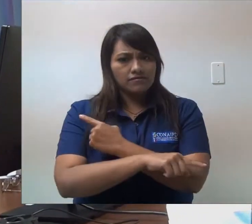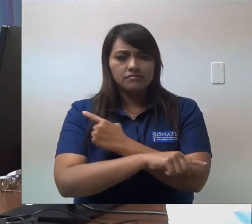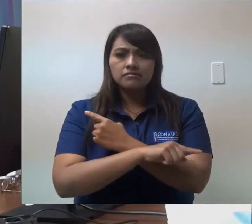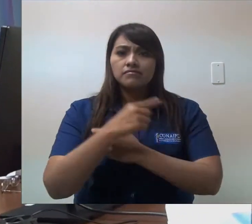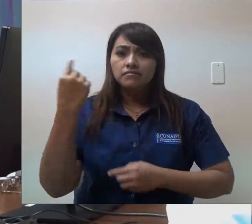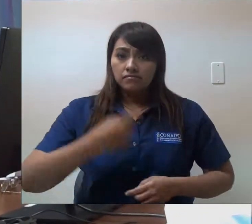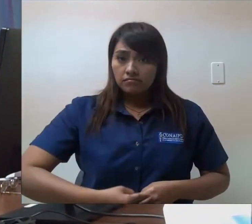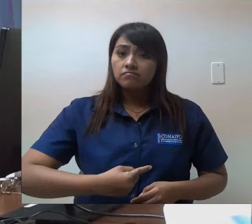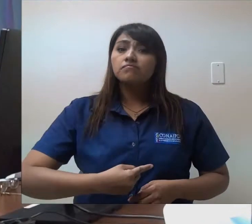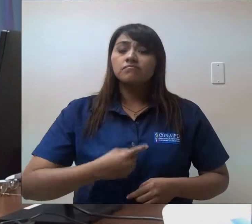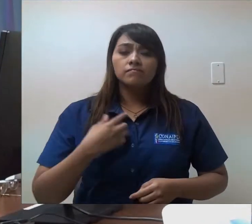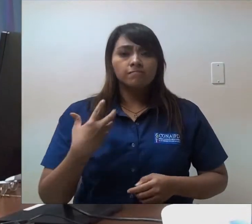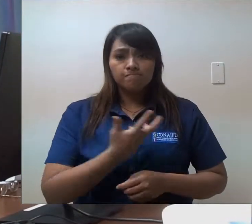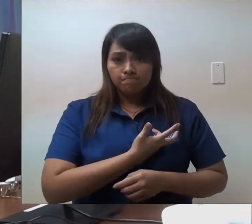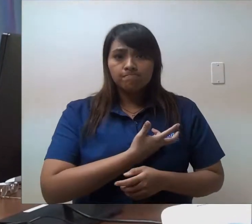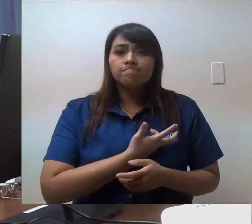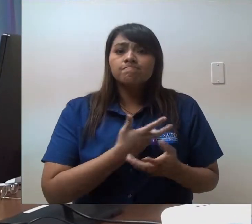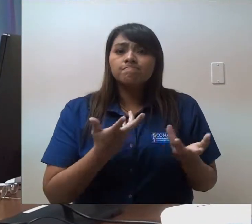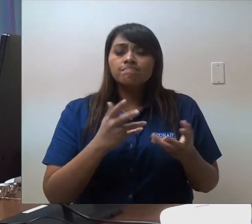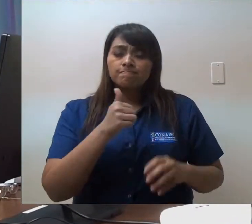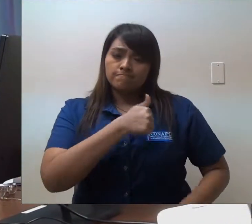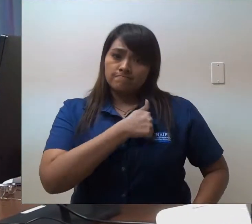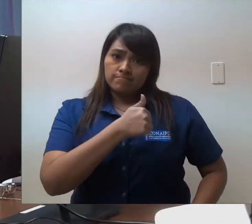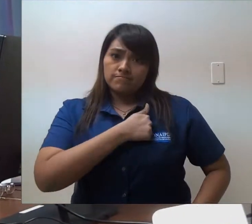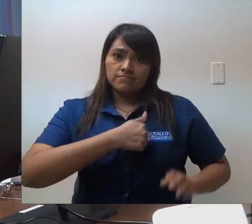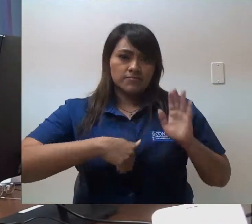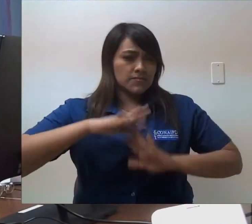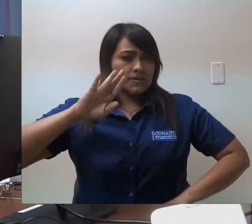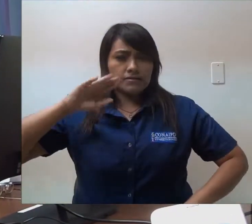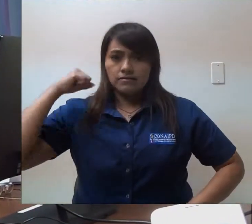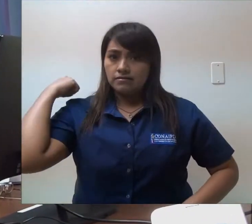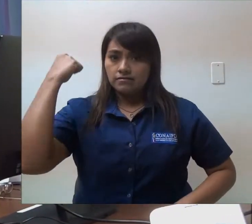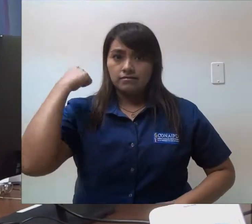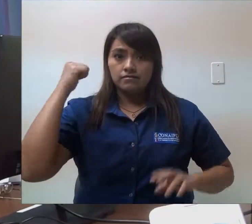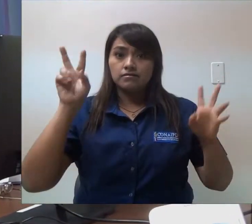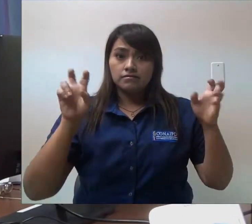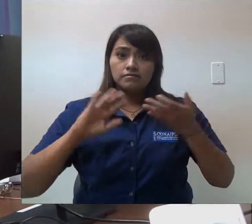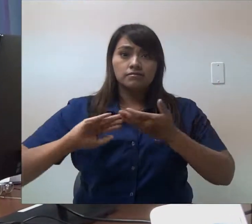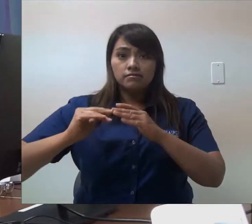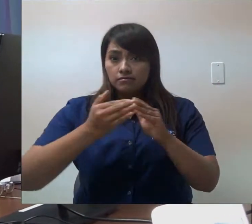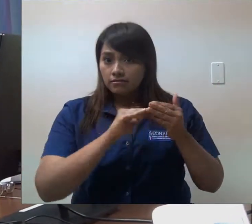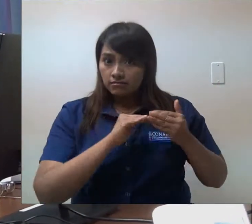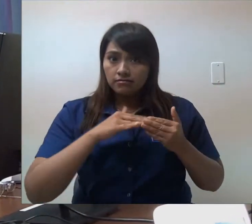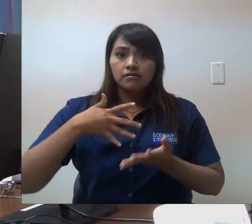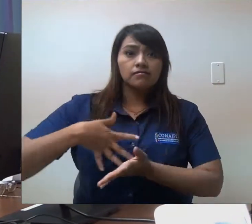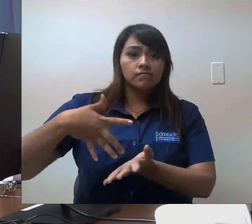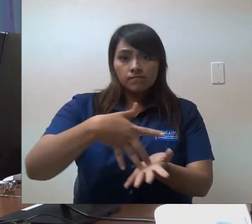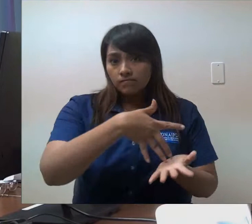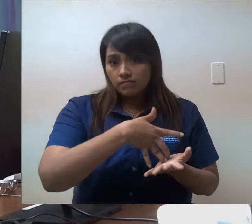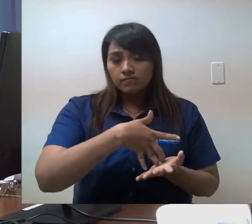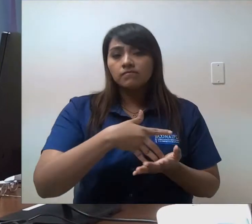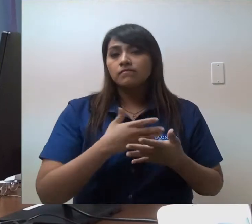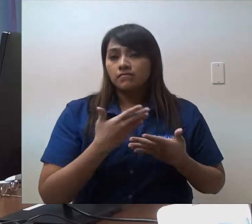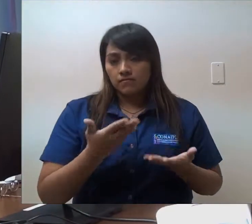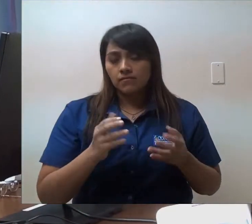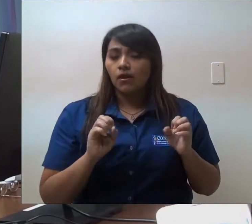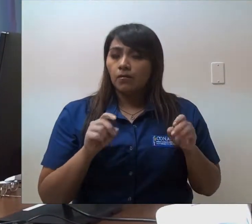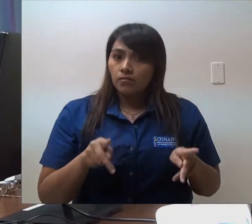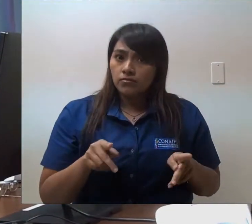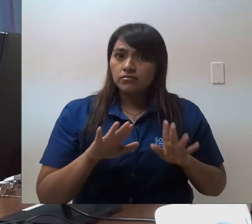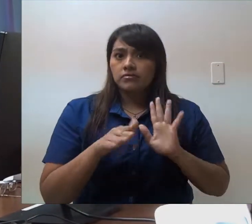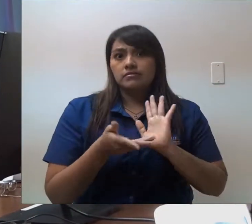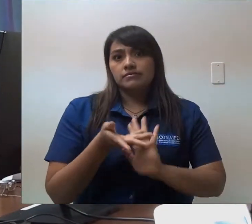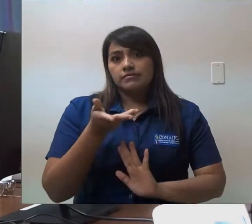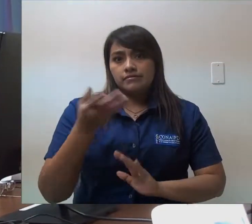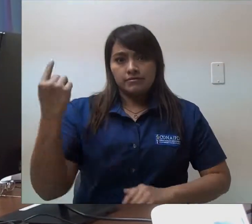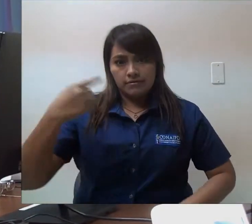quizás el primer eslabón que debemos de construir es la responsabilidad de la comunidad, de la